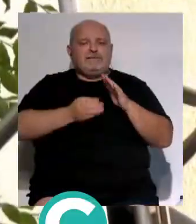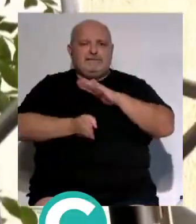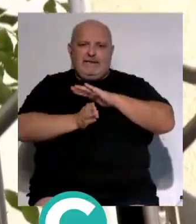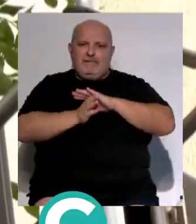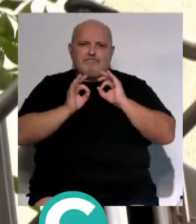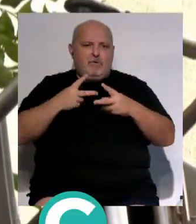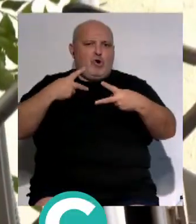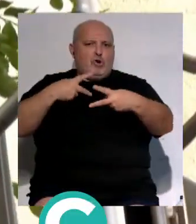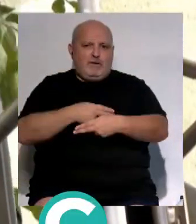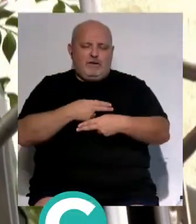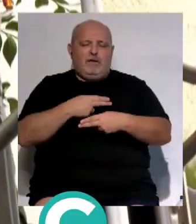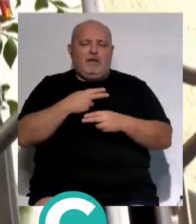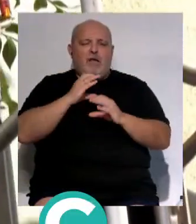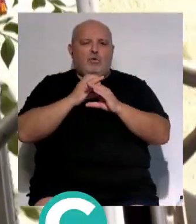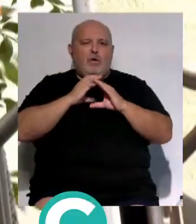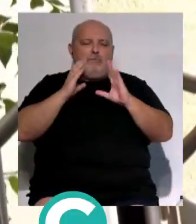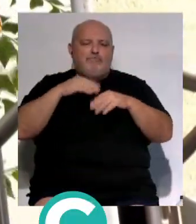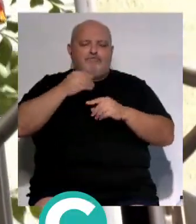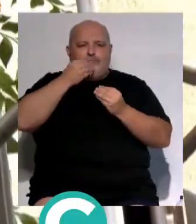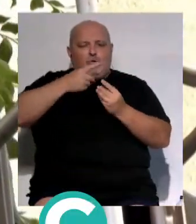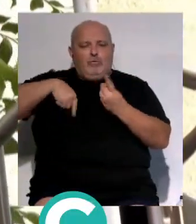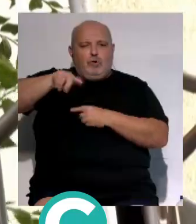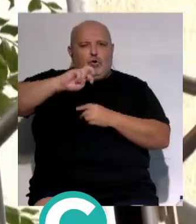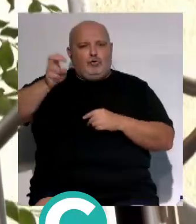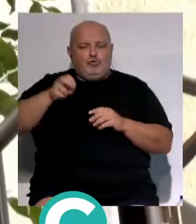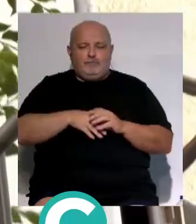afectando al tráfico y a las paradas del autobús urbano.